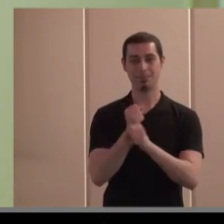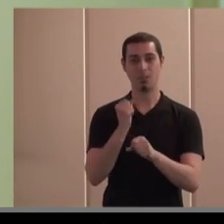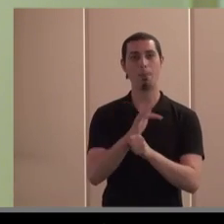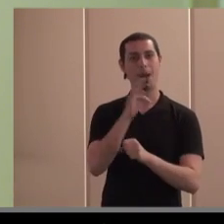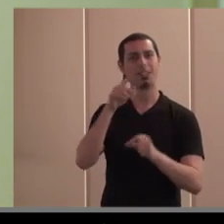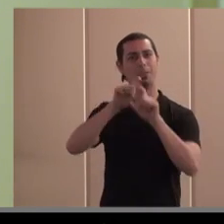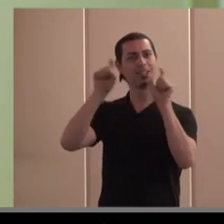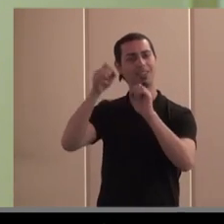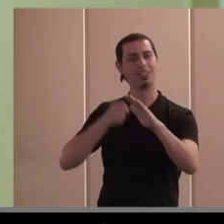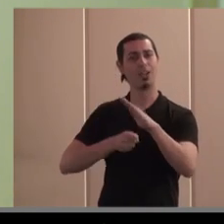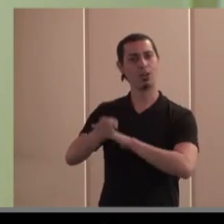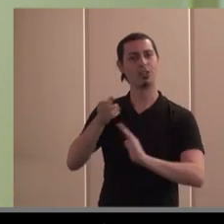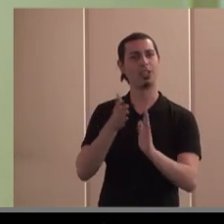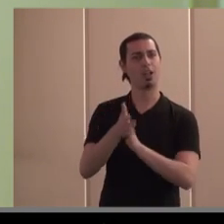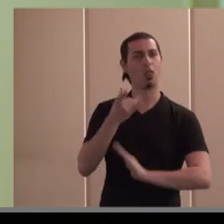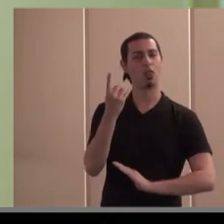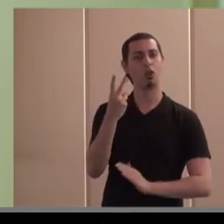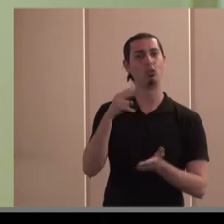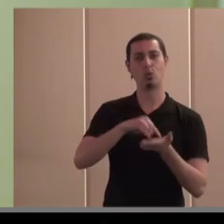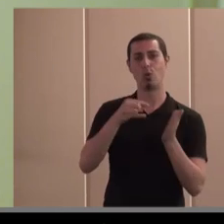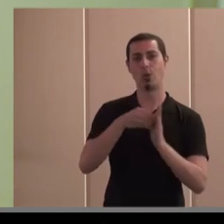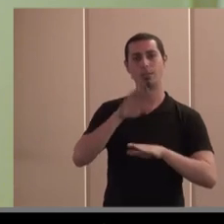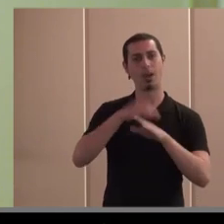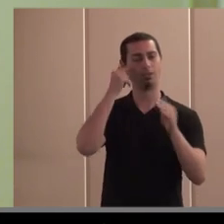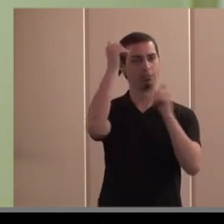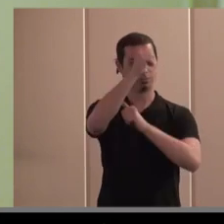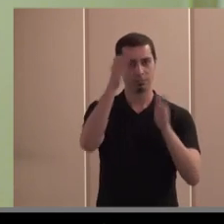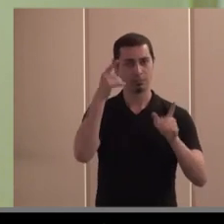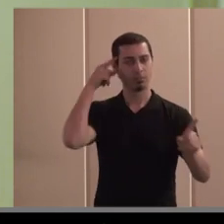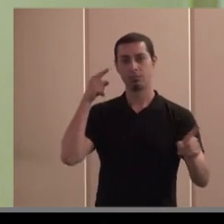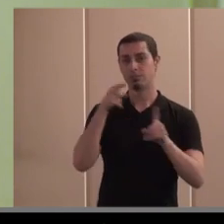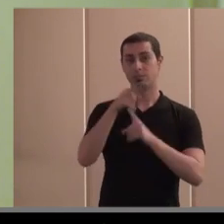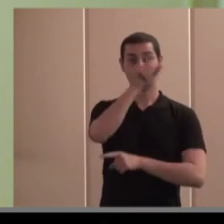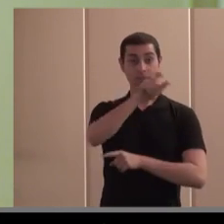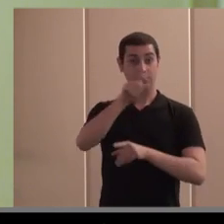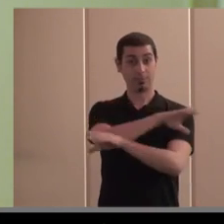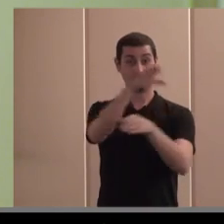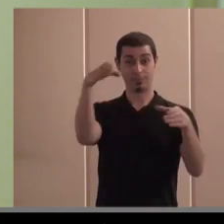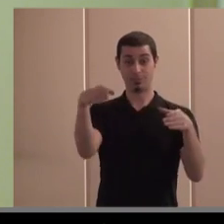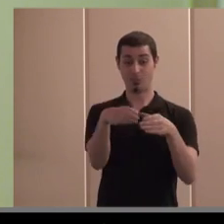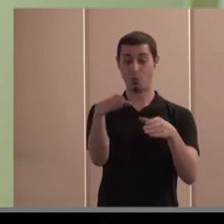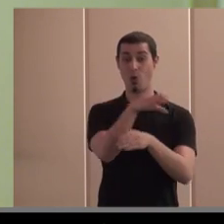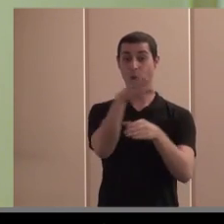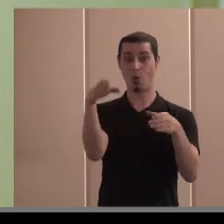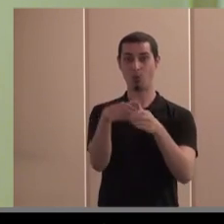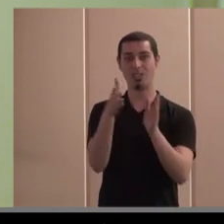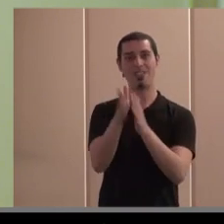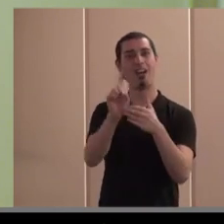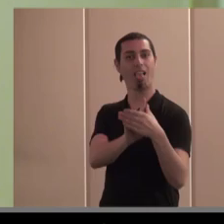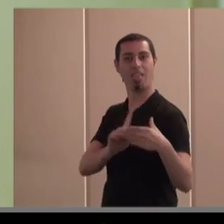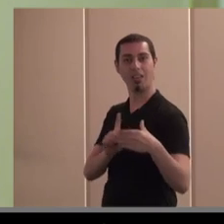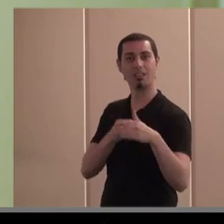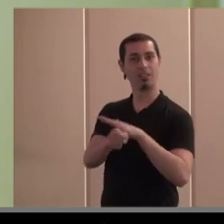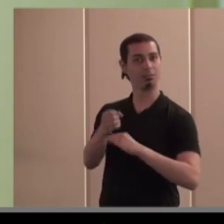empresas de inserción como dos fórmulas jurídicas por excelencia para atender y con objetivo a colectivos en exclusión en el